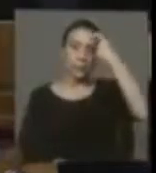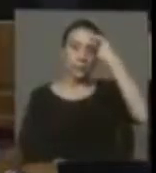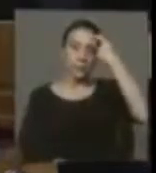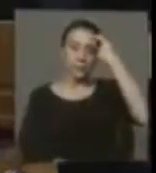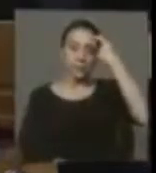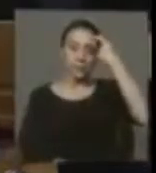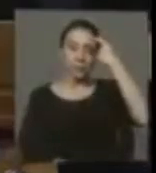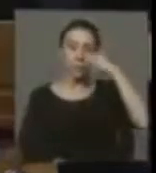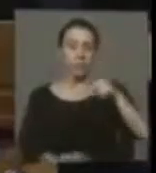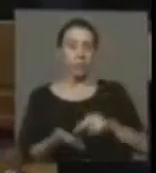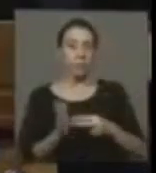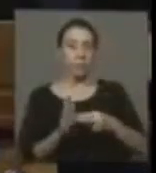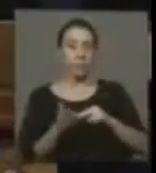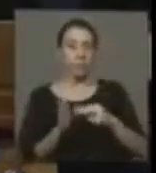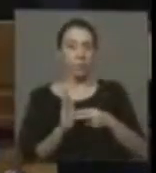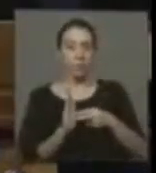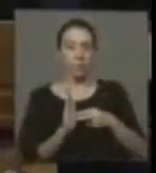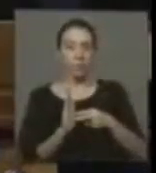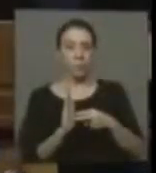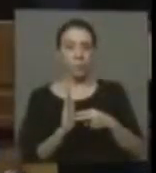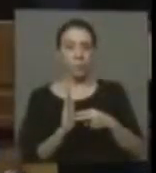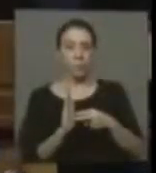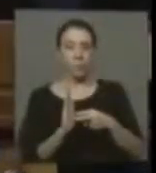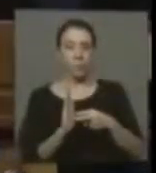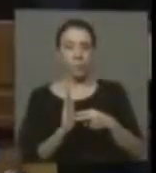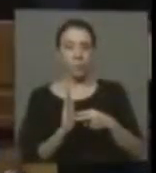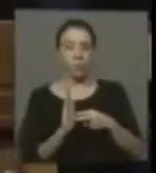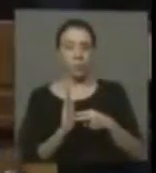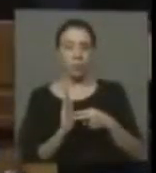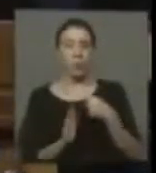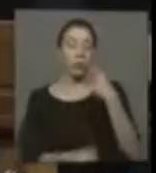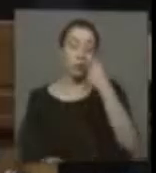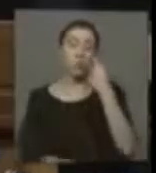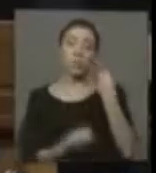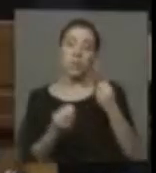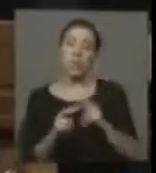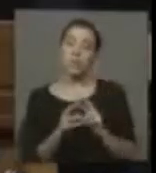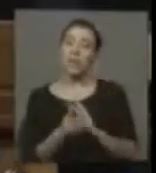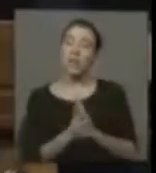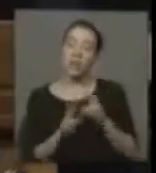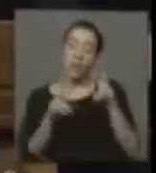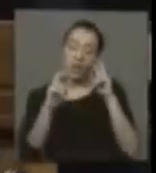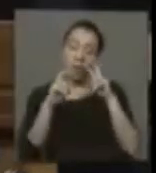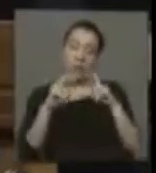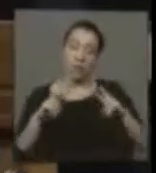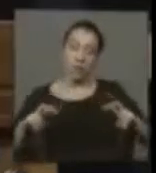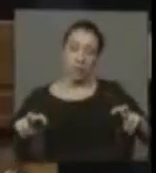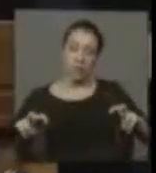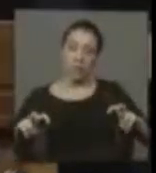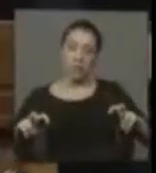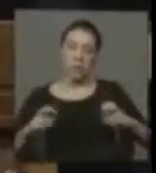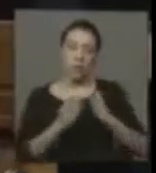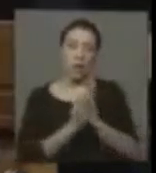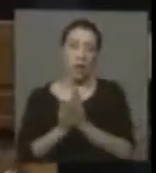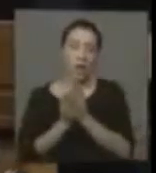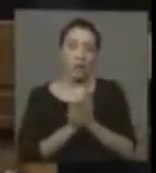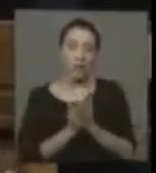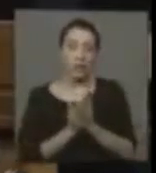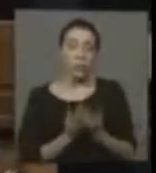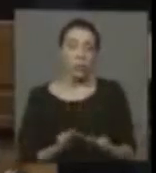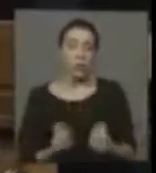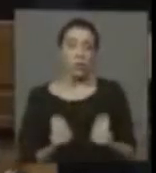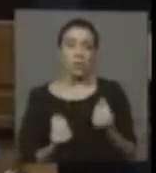Creemos que estos problemas de carácter de naturaleza, nos parece bien que se realicen todas las investigaciones y los estudios que sean